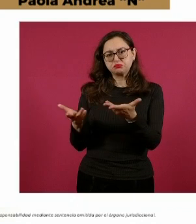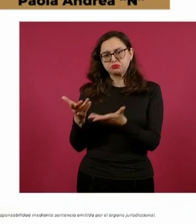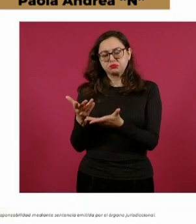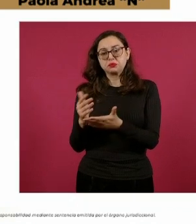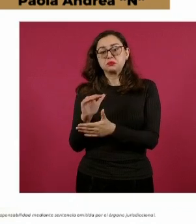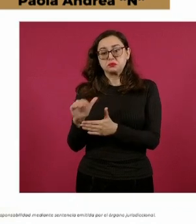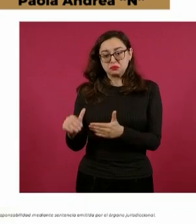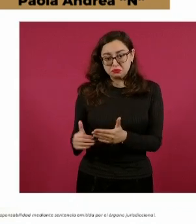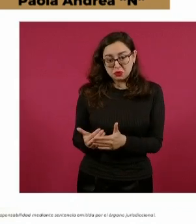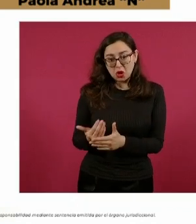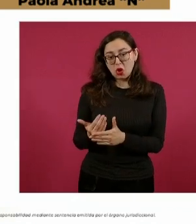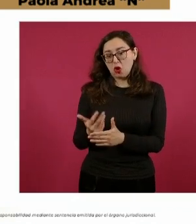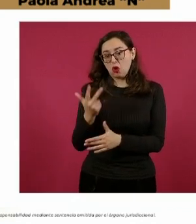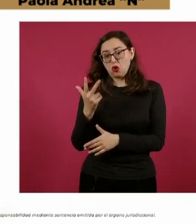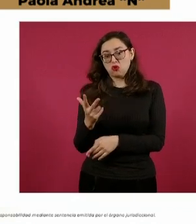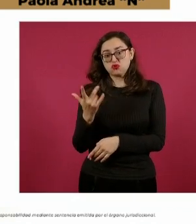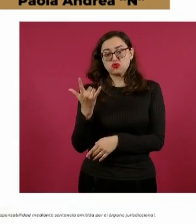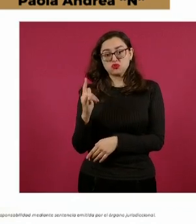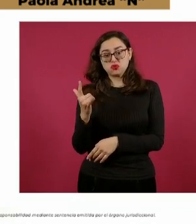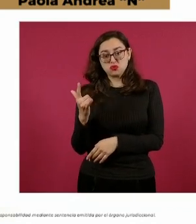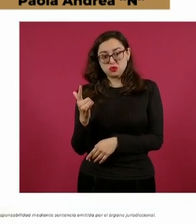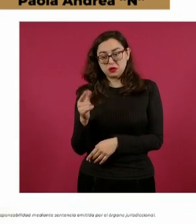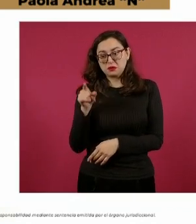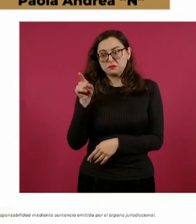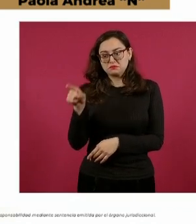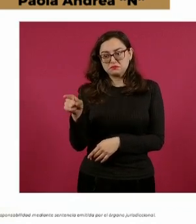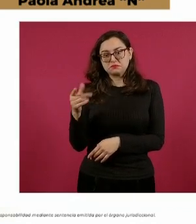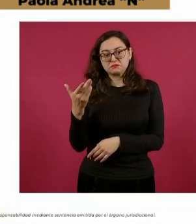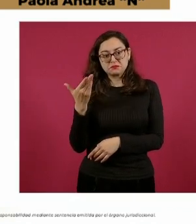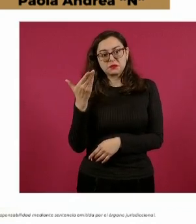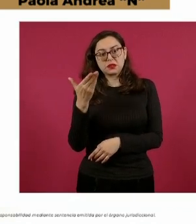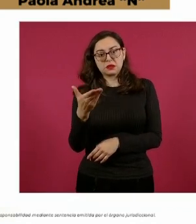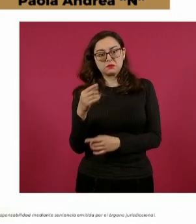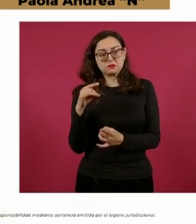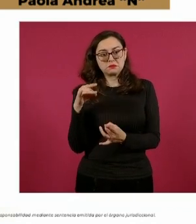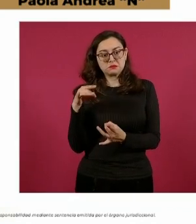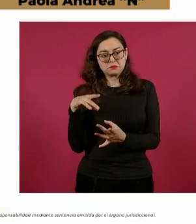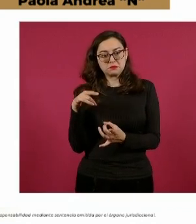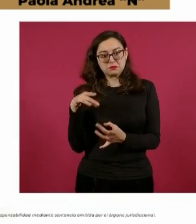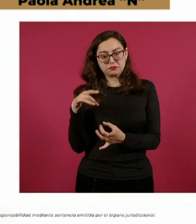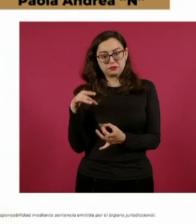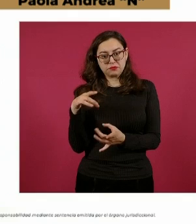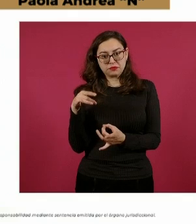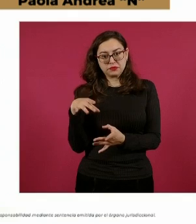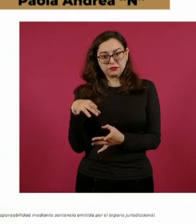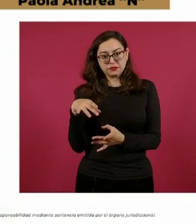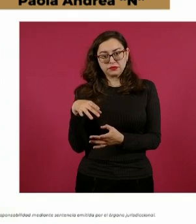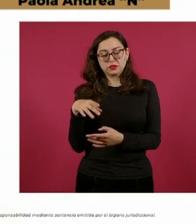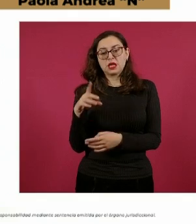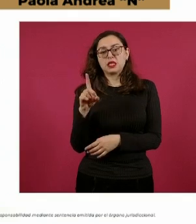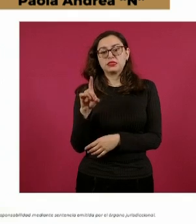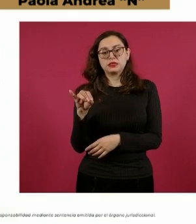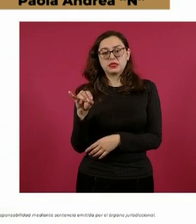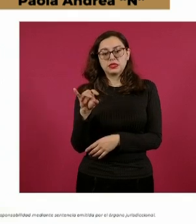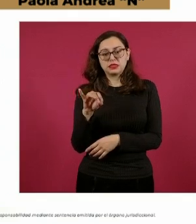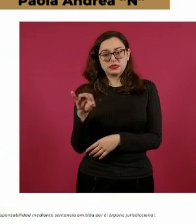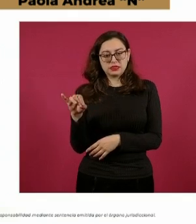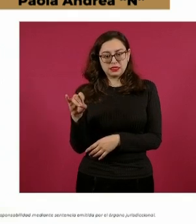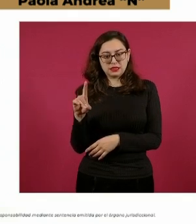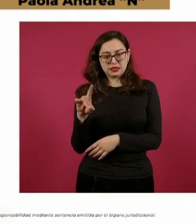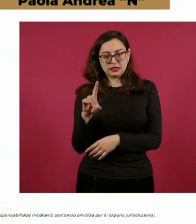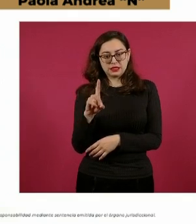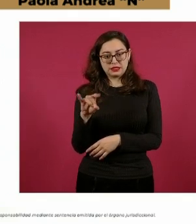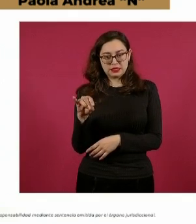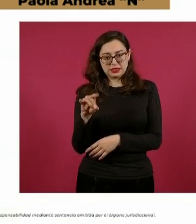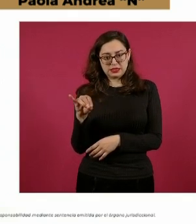madrugada del día siguiente, el 8 de julio, Paola solicita un servicio de taxi de la aplicación Didi, abordando la